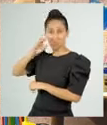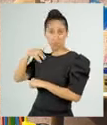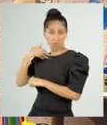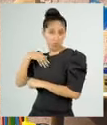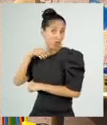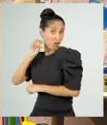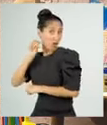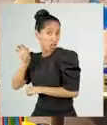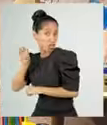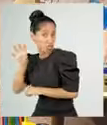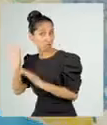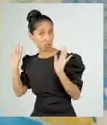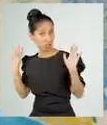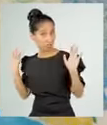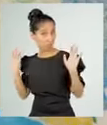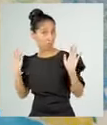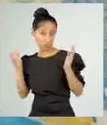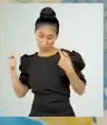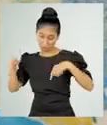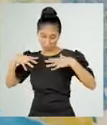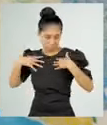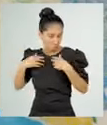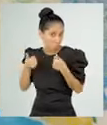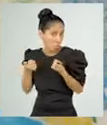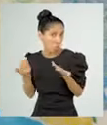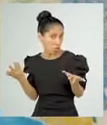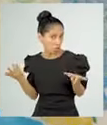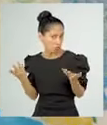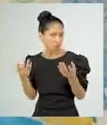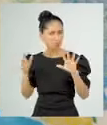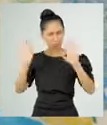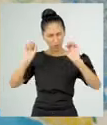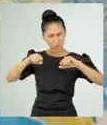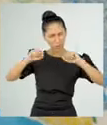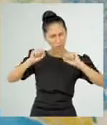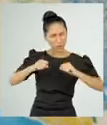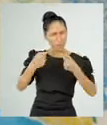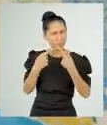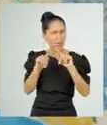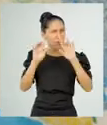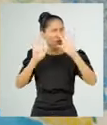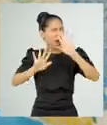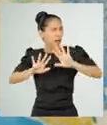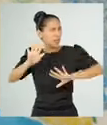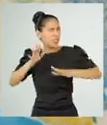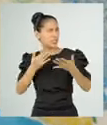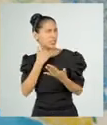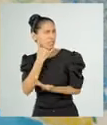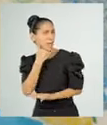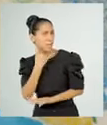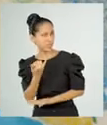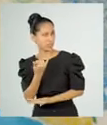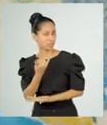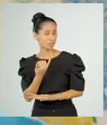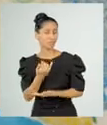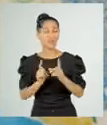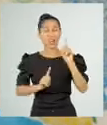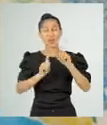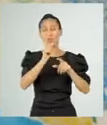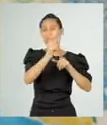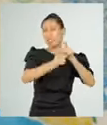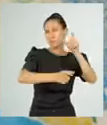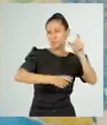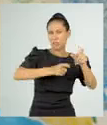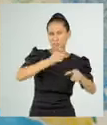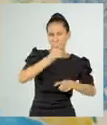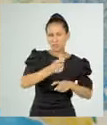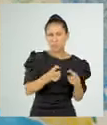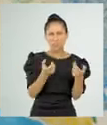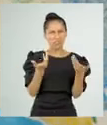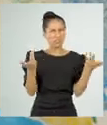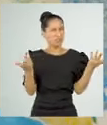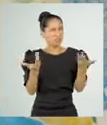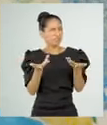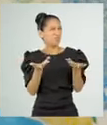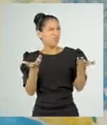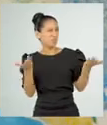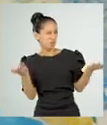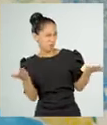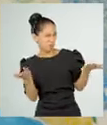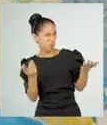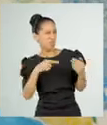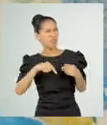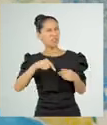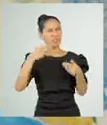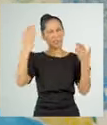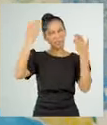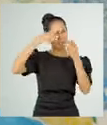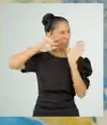no siga las indicaciones que le di. De acuerdo. Esto suele suceder porque muchas veces las personas no ponemos atención en algo que es